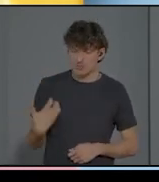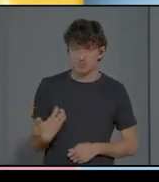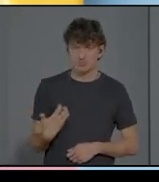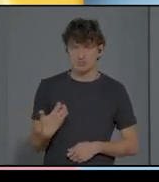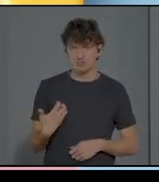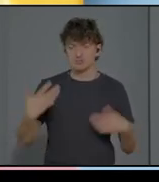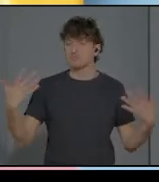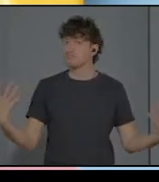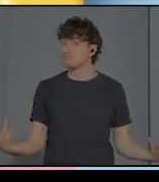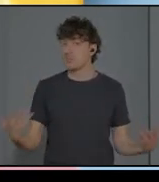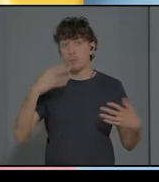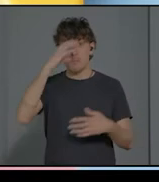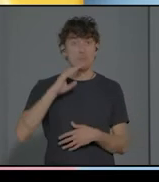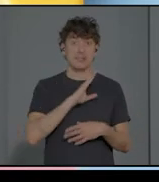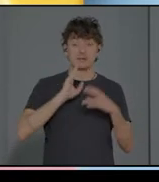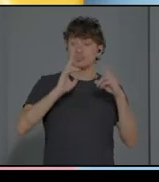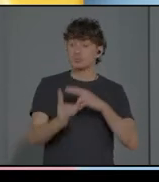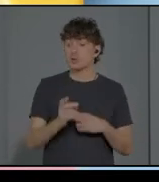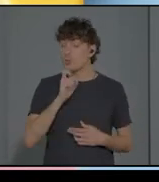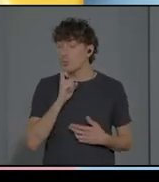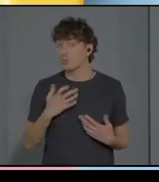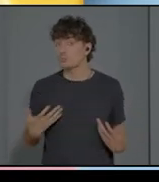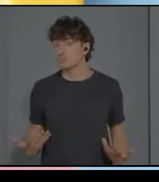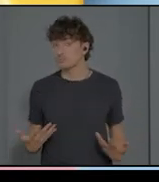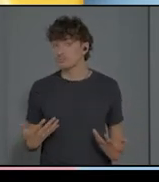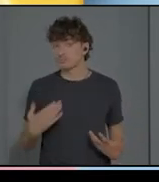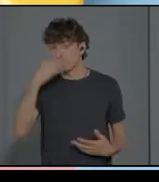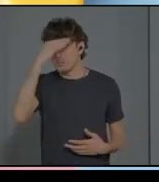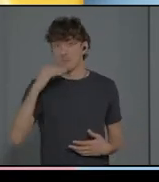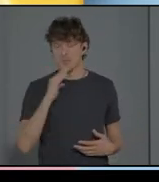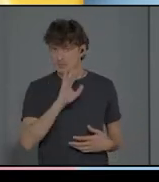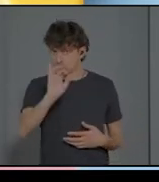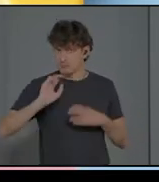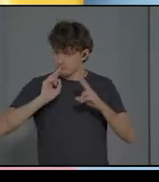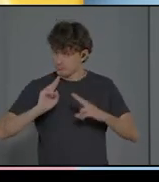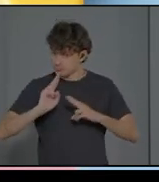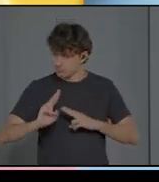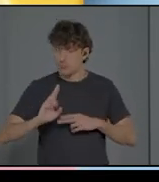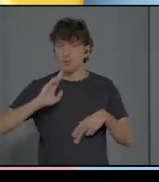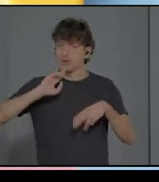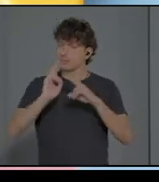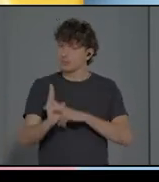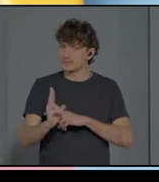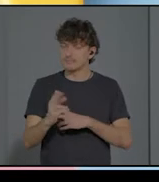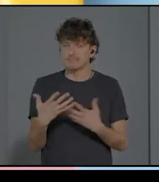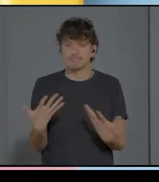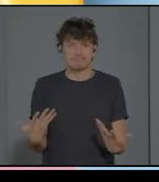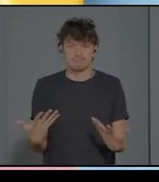porque los padres sí que activaban una respuesta, era una respuesta que no estaba, que no era adecuada.